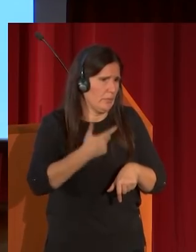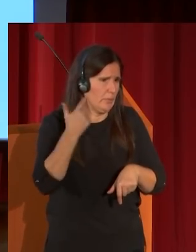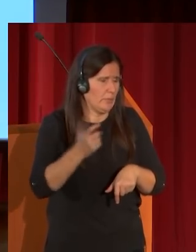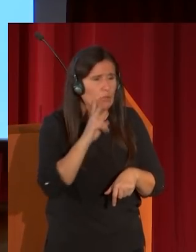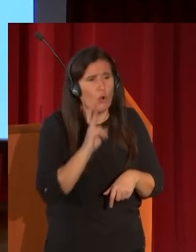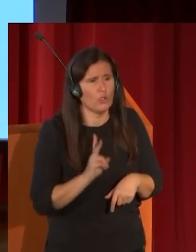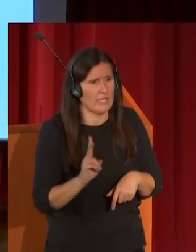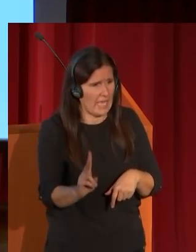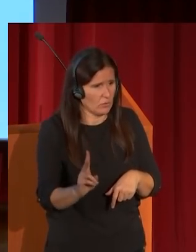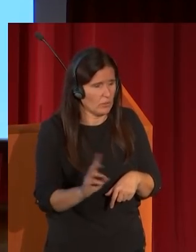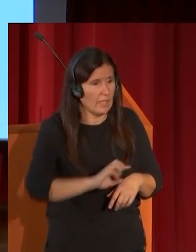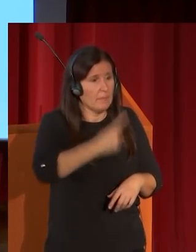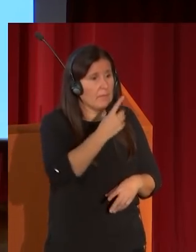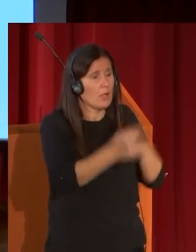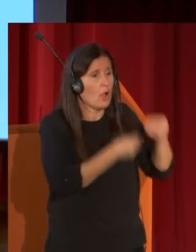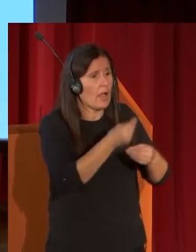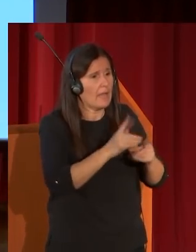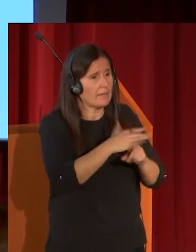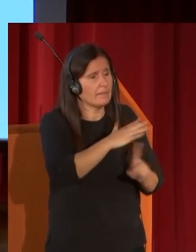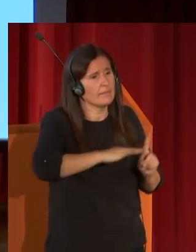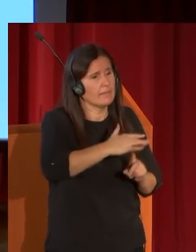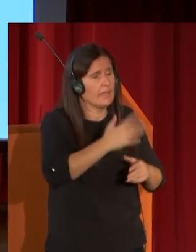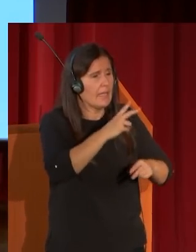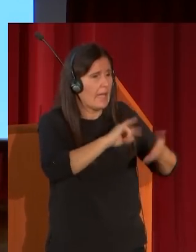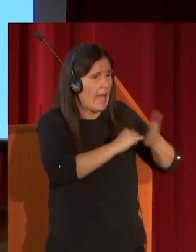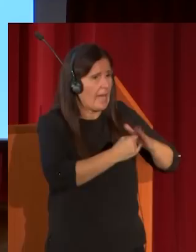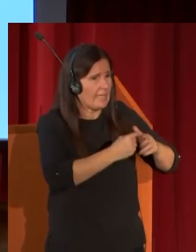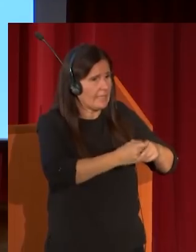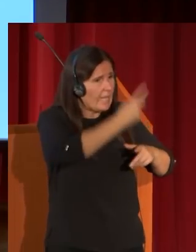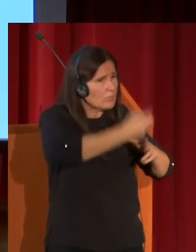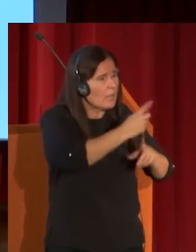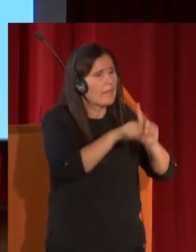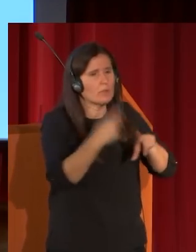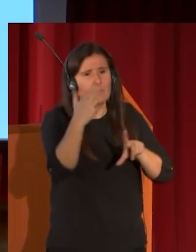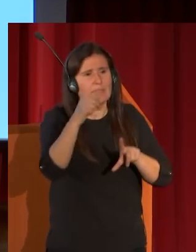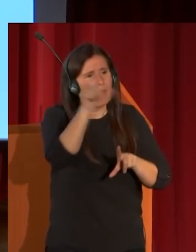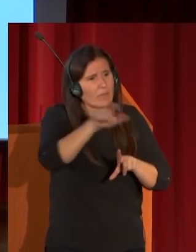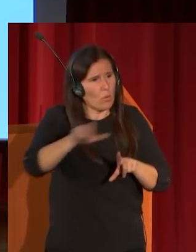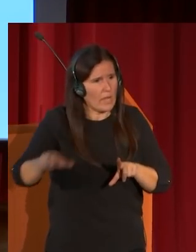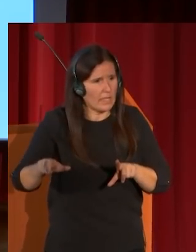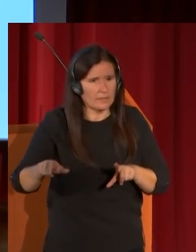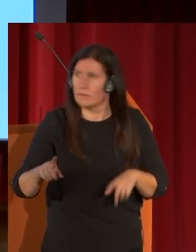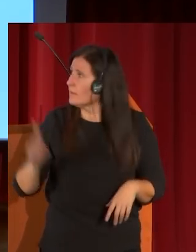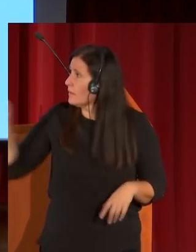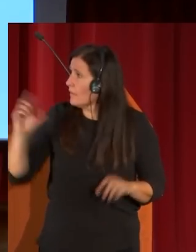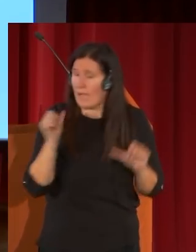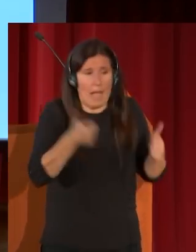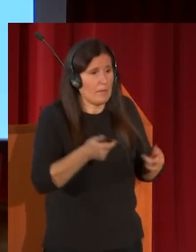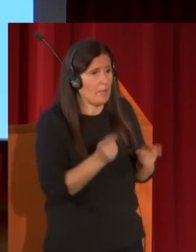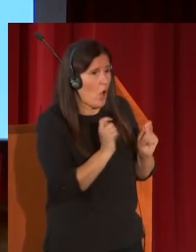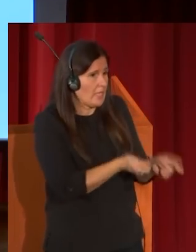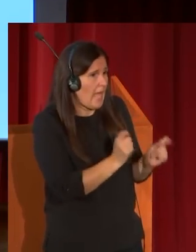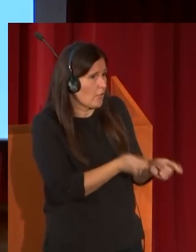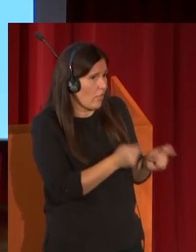primero suele hacer el ámbito arquitectónico y después colocar las figuras inicialmente aquí había una carroza del